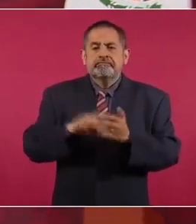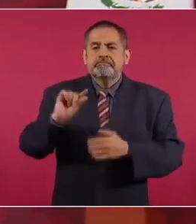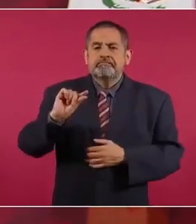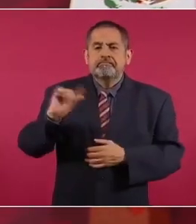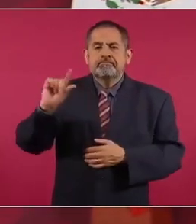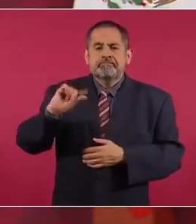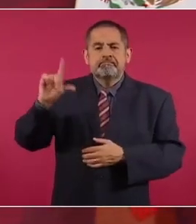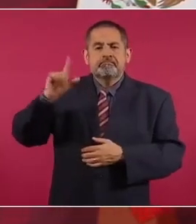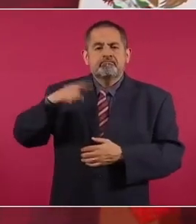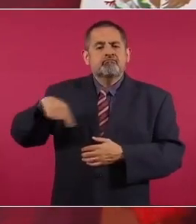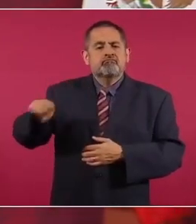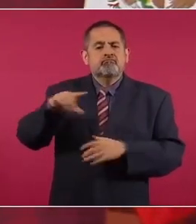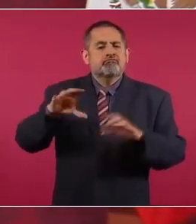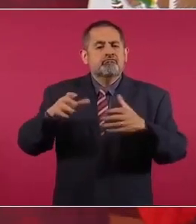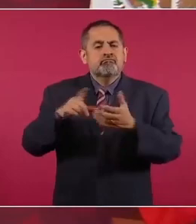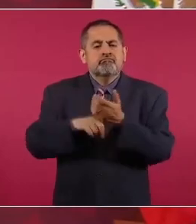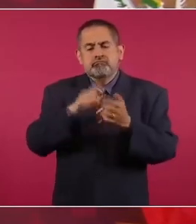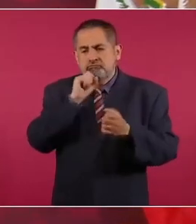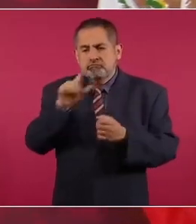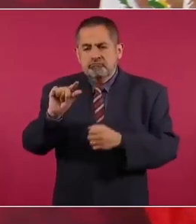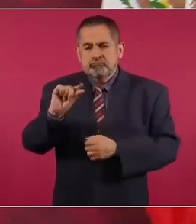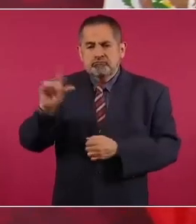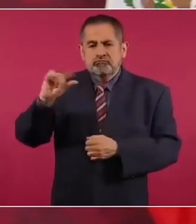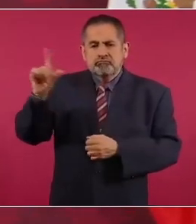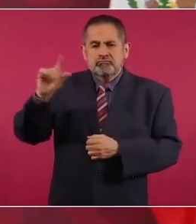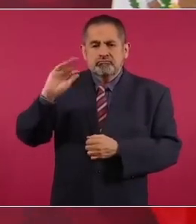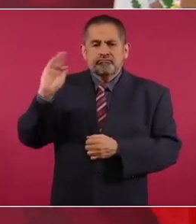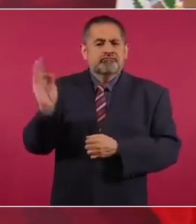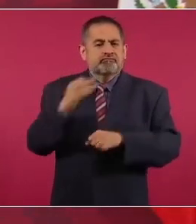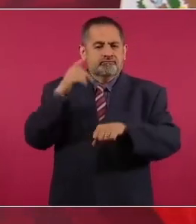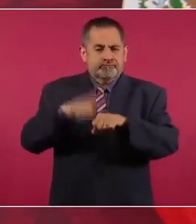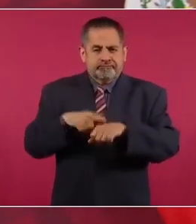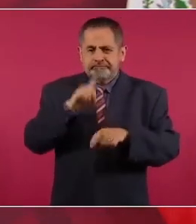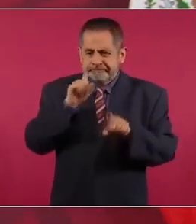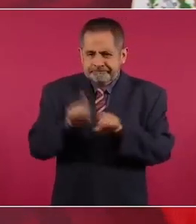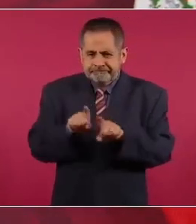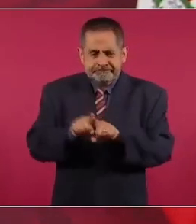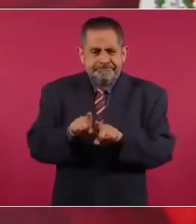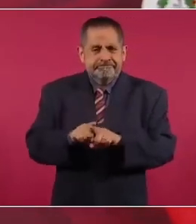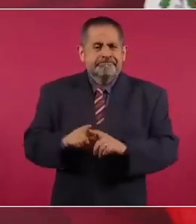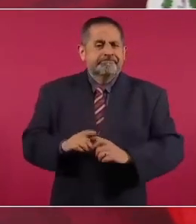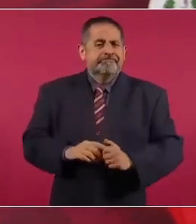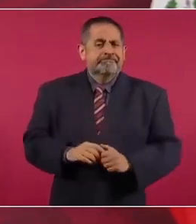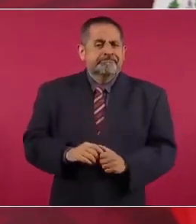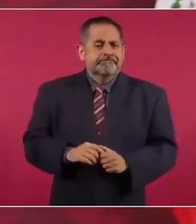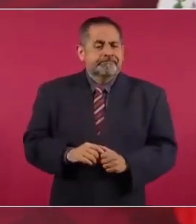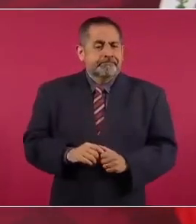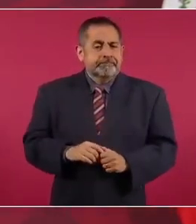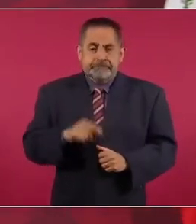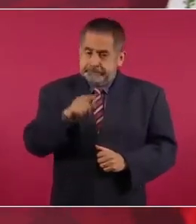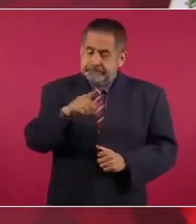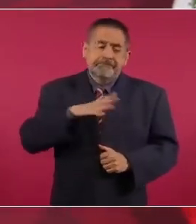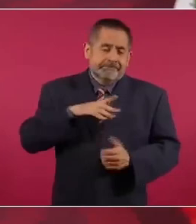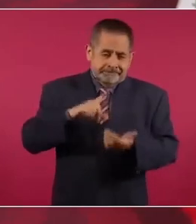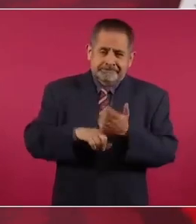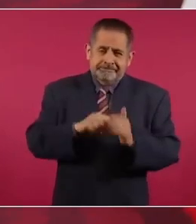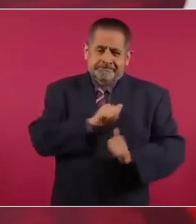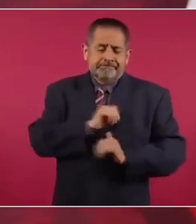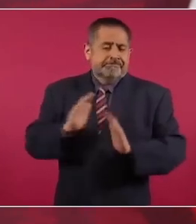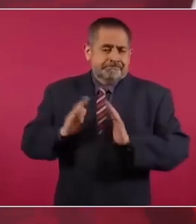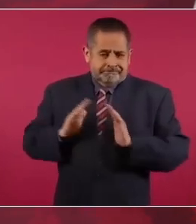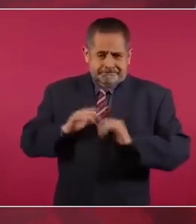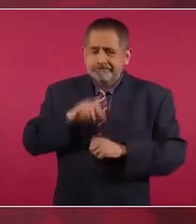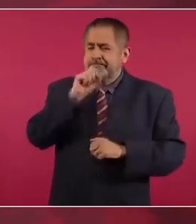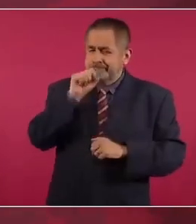locales, autoridades federales, sí elementos del Ejército,